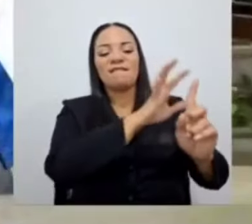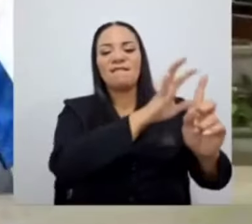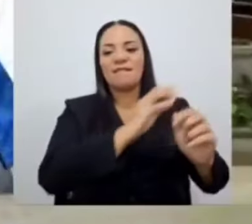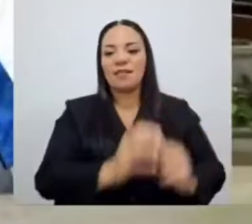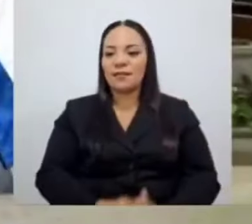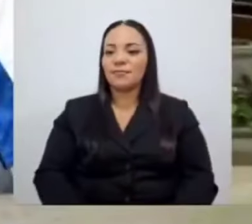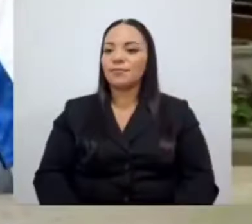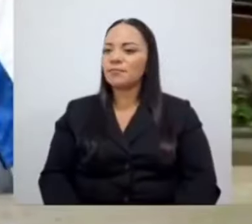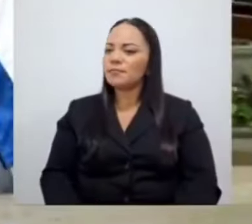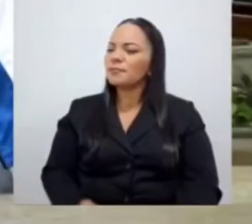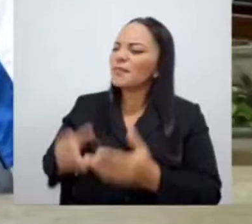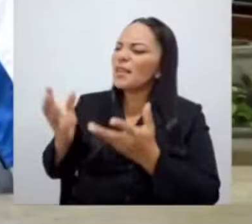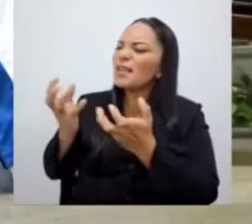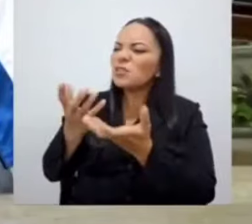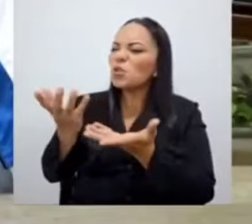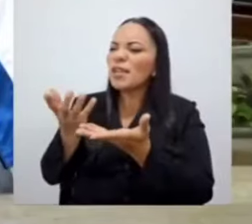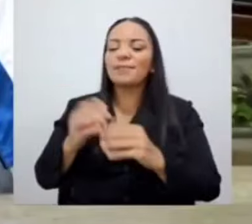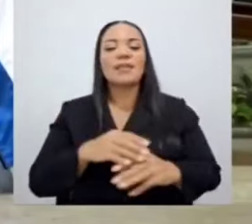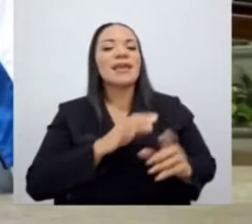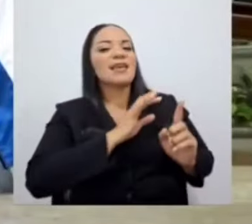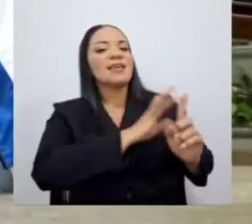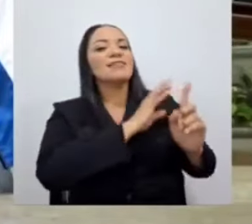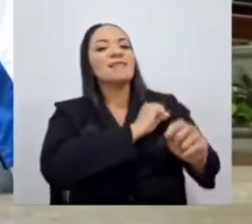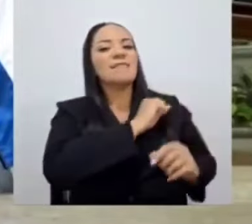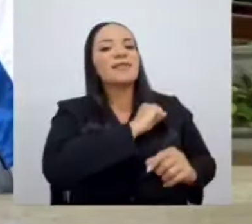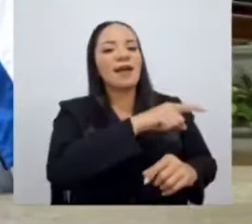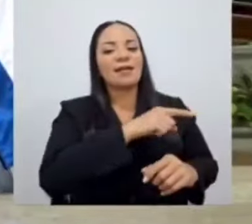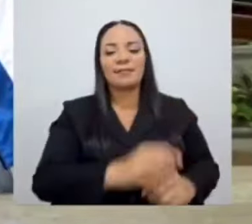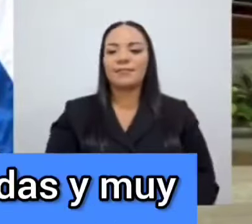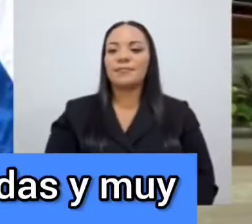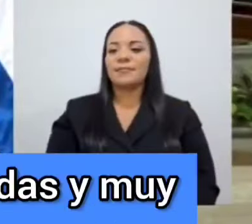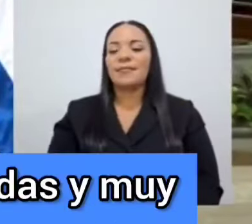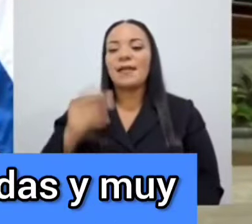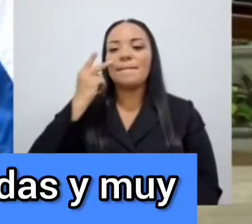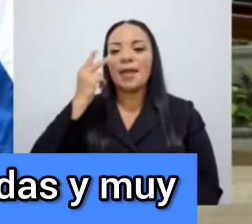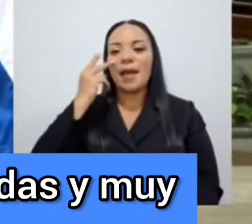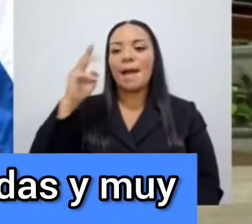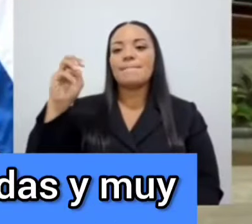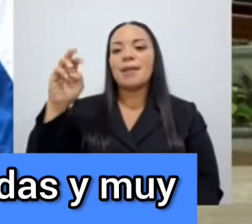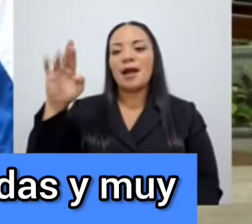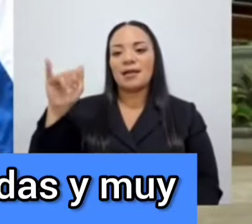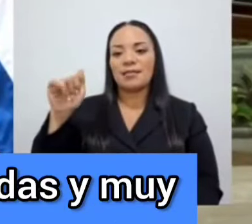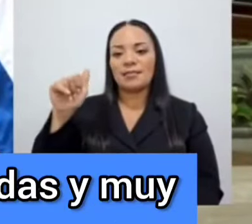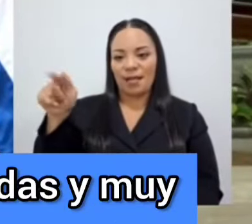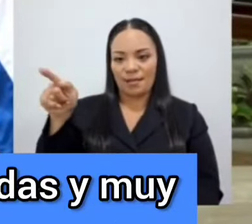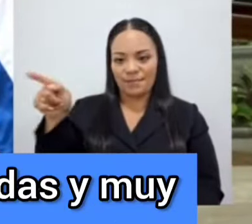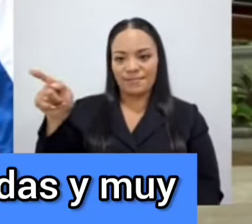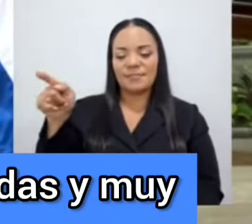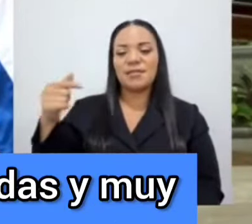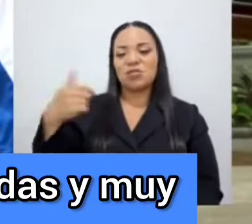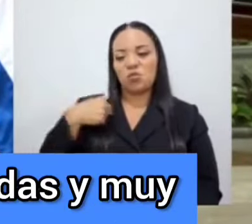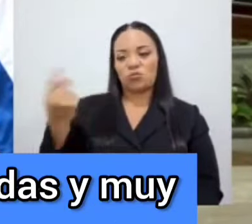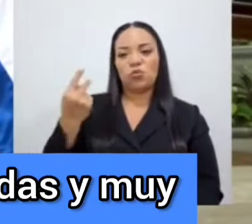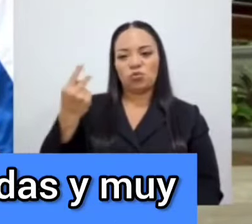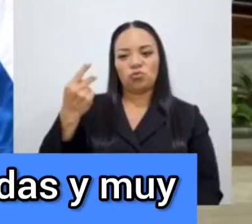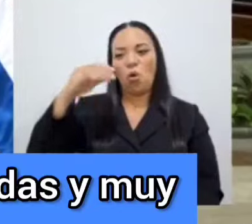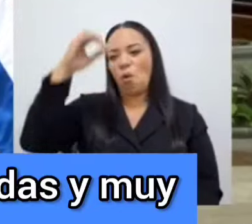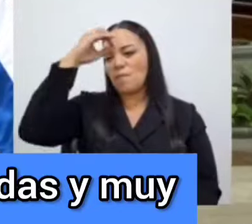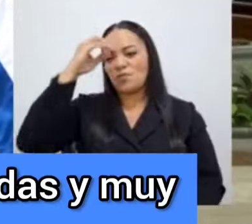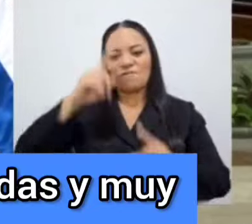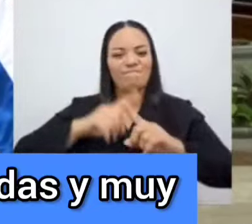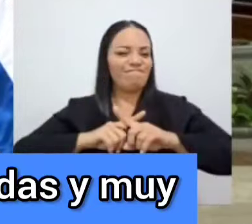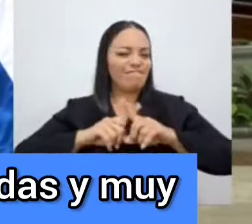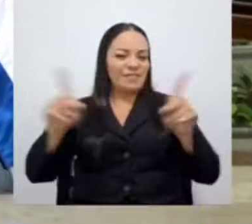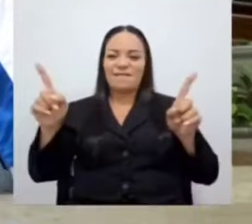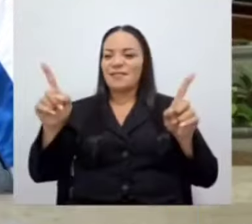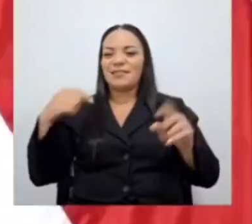¿Una intención de qué, perdón? Intimidar. Vea, doña Marta Costa, yo tenemos diferencias de opinión muy marcadas